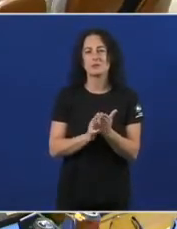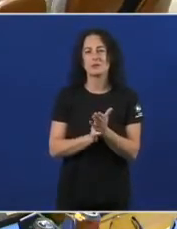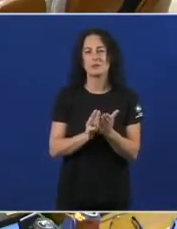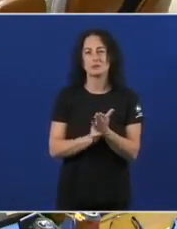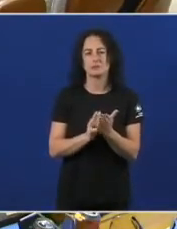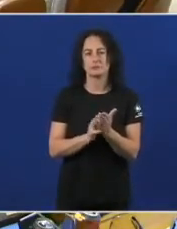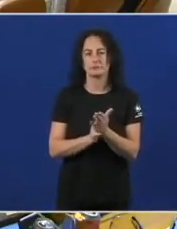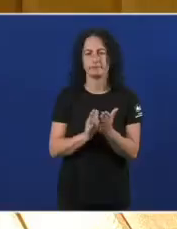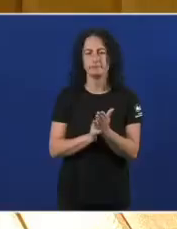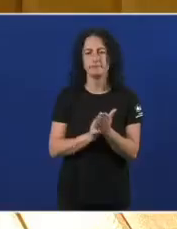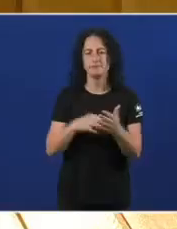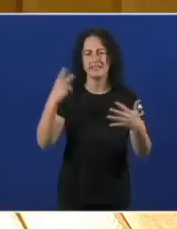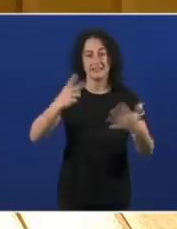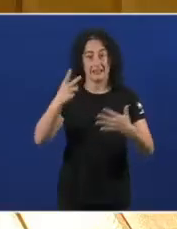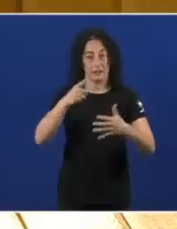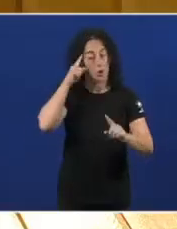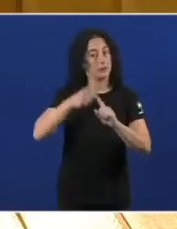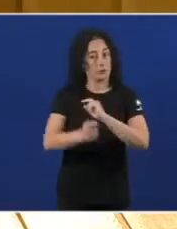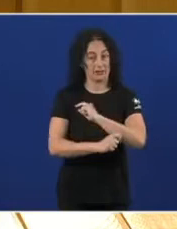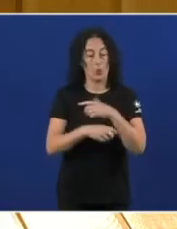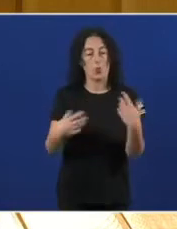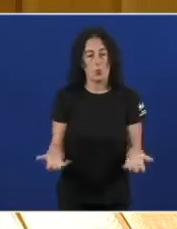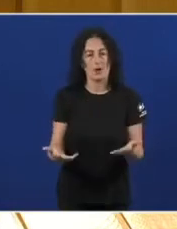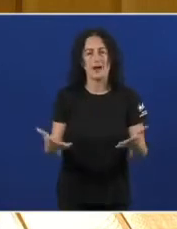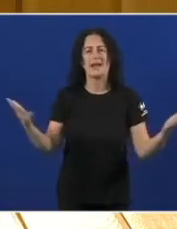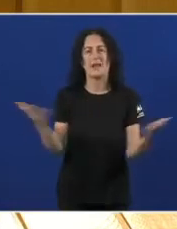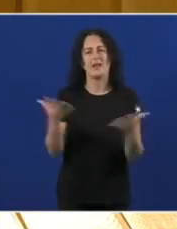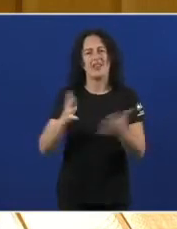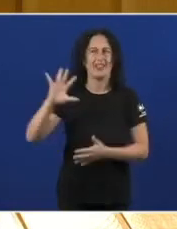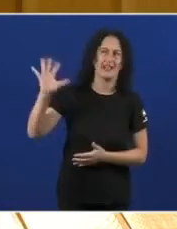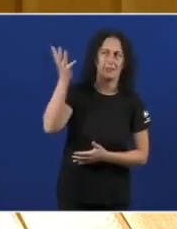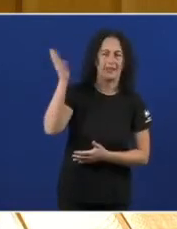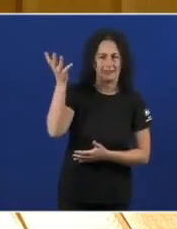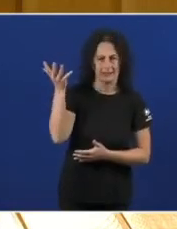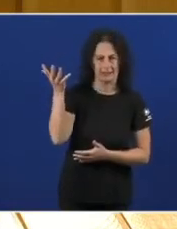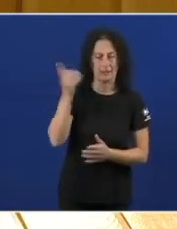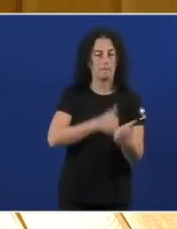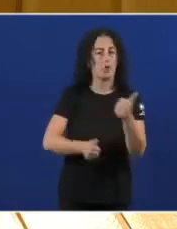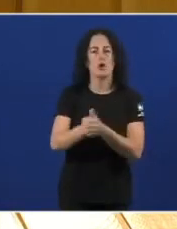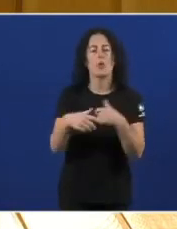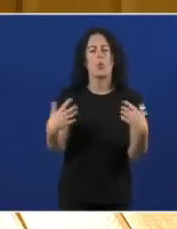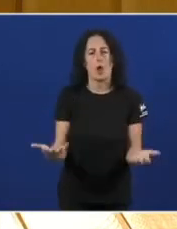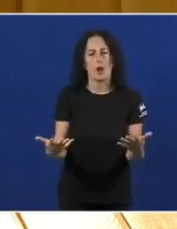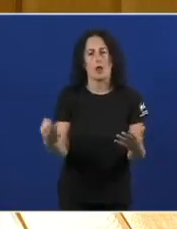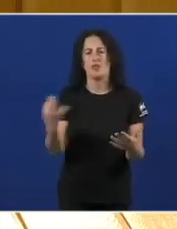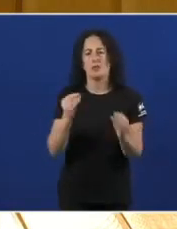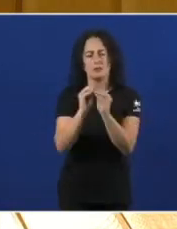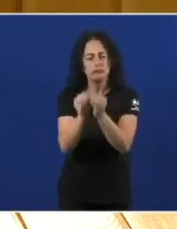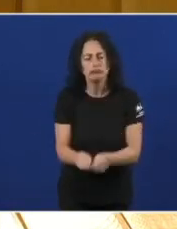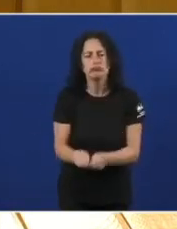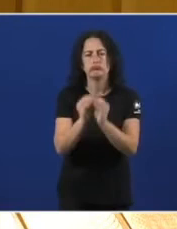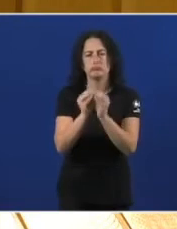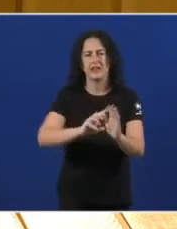O séptimo Objetivo Estratéxico É a emergencia Climática Entre as prioridades Ten que figurar A elaboración